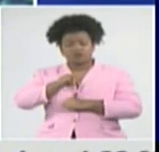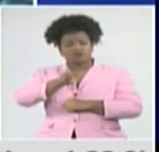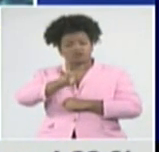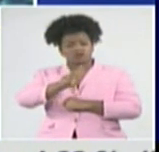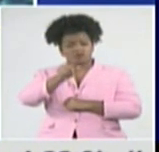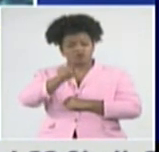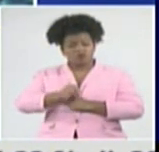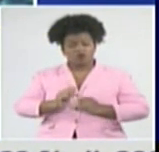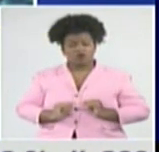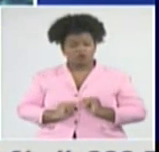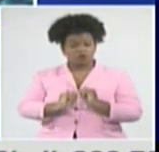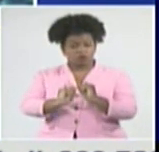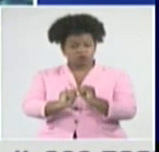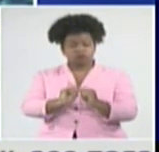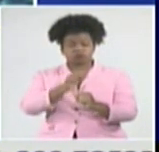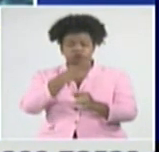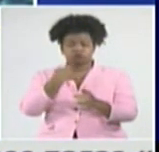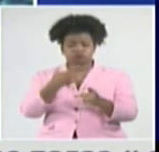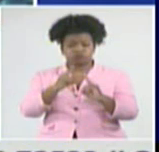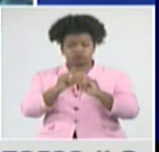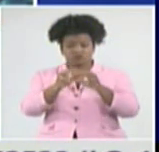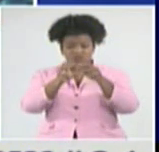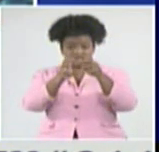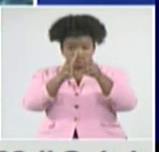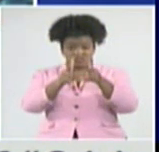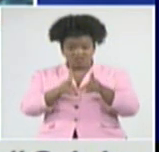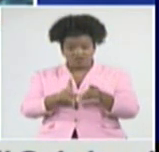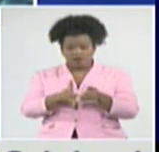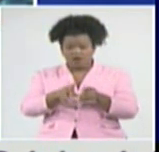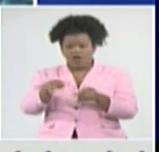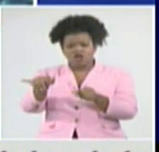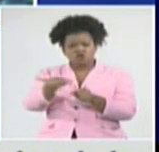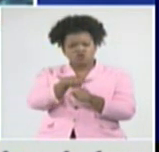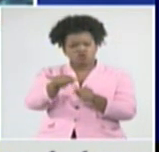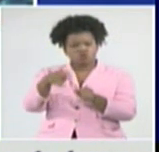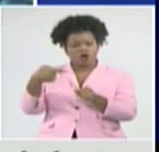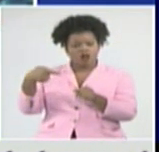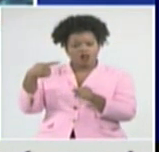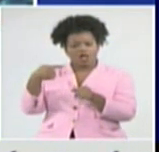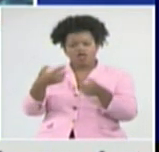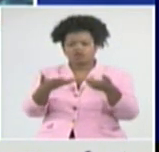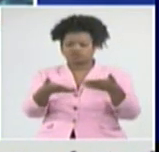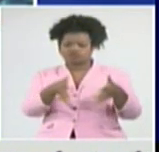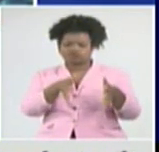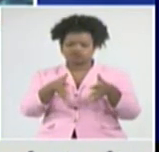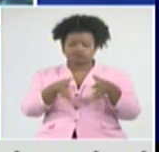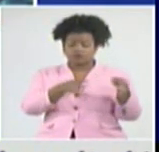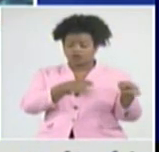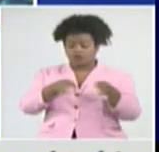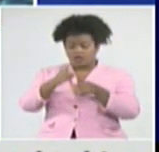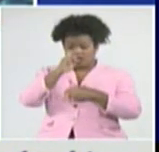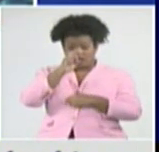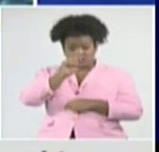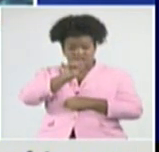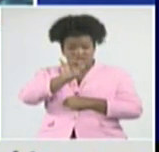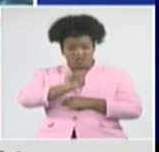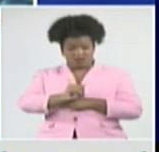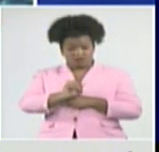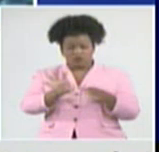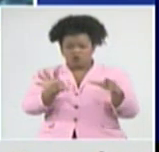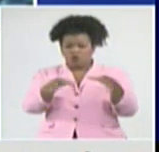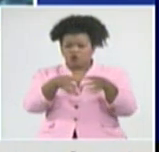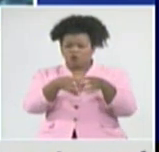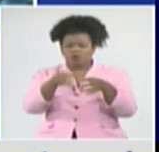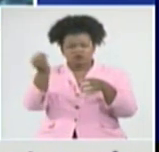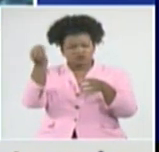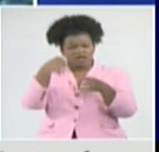Una cifra similar a la que dijimos ayer. Y de 70 años y más. El grupo de mucho más